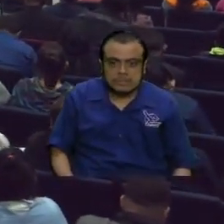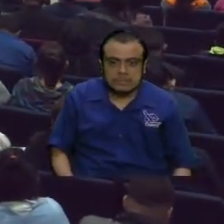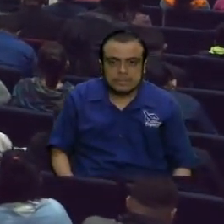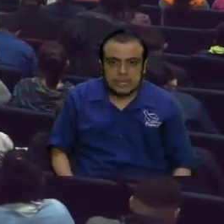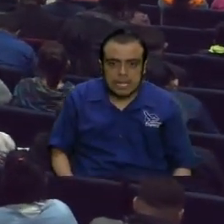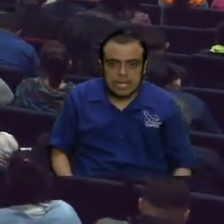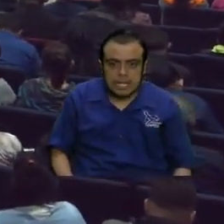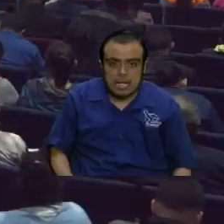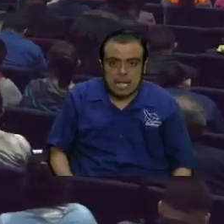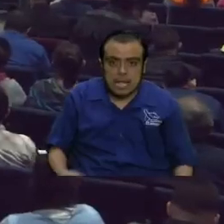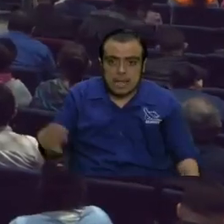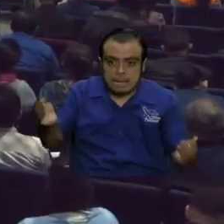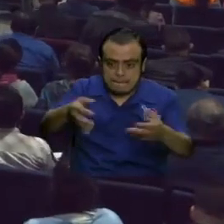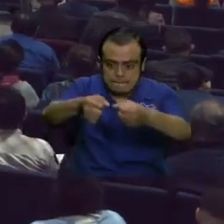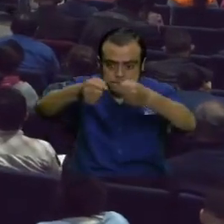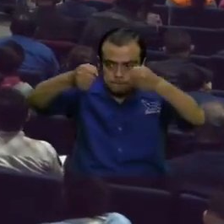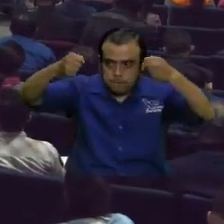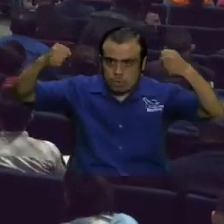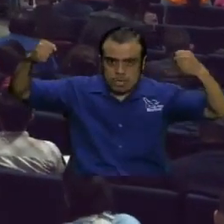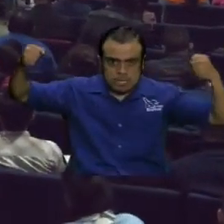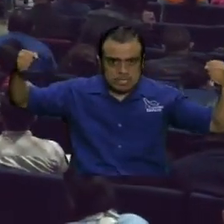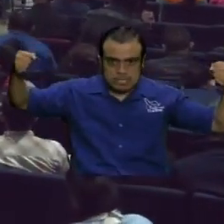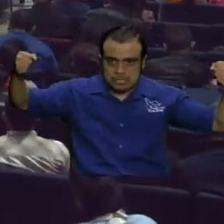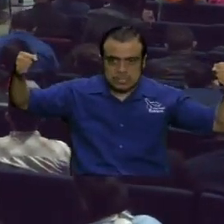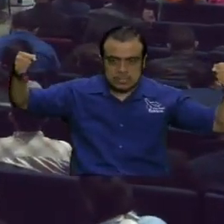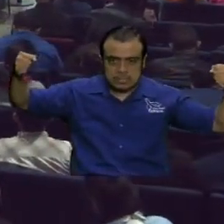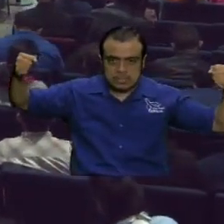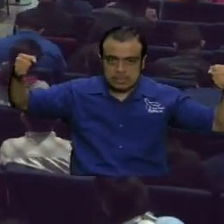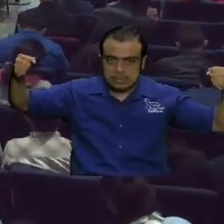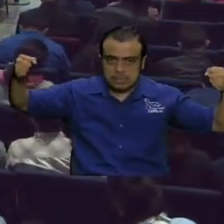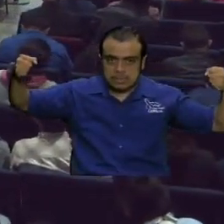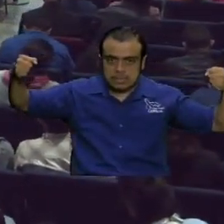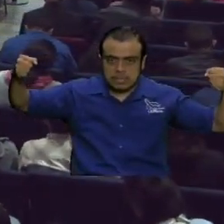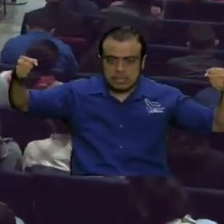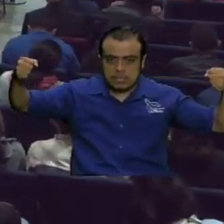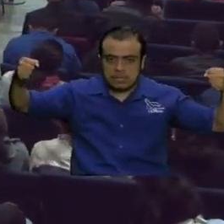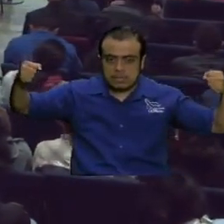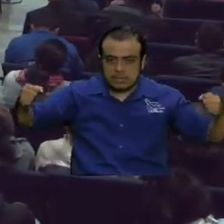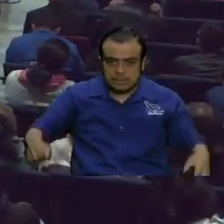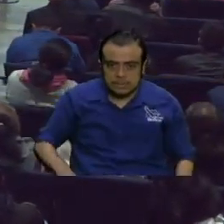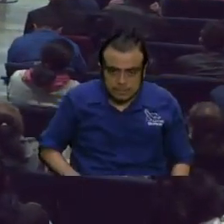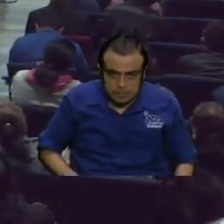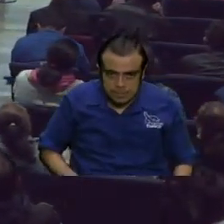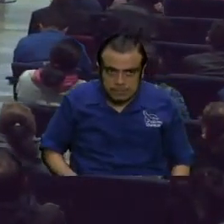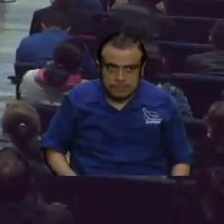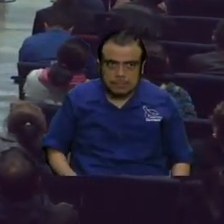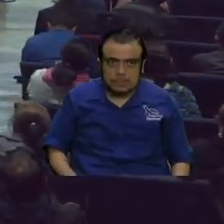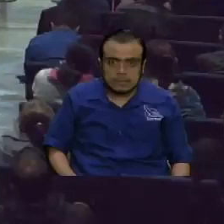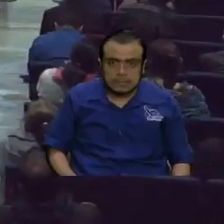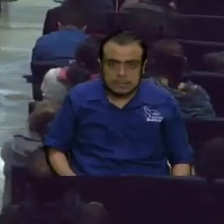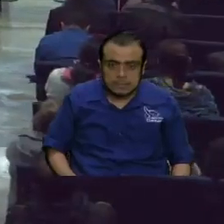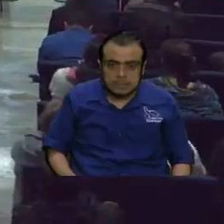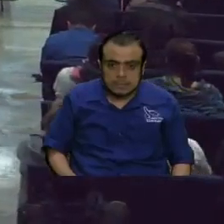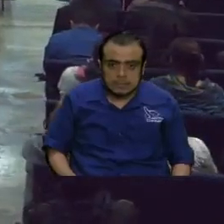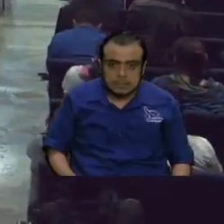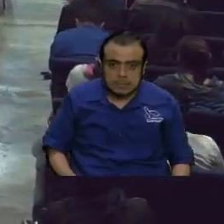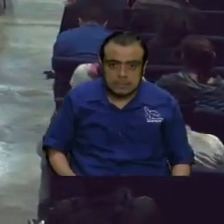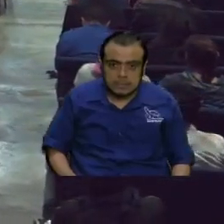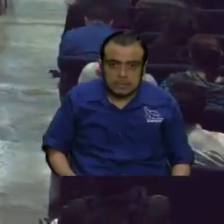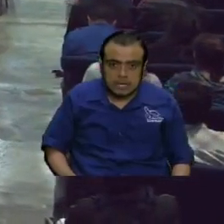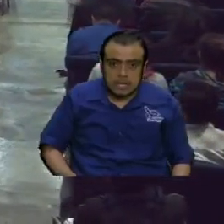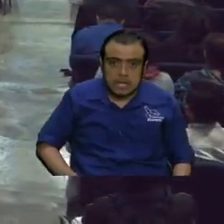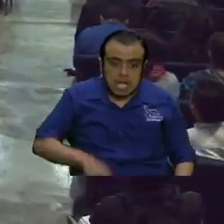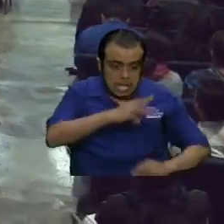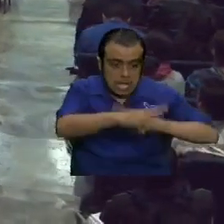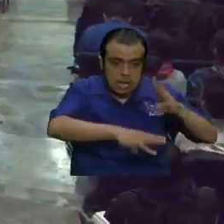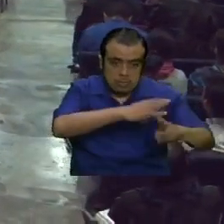puertas físicas increíbles increíbles es un decir pero los polos los dos